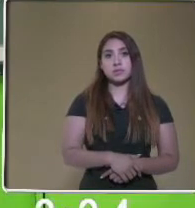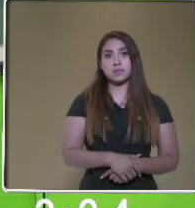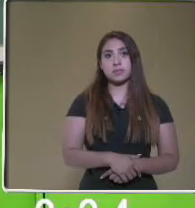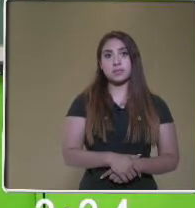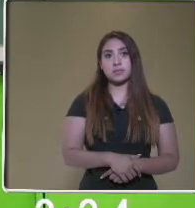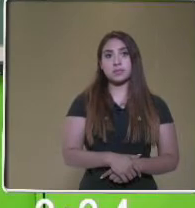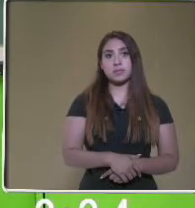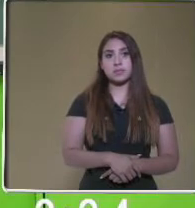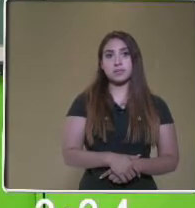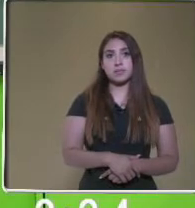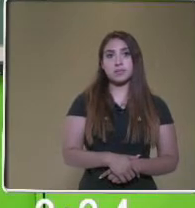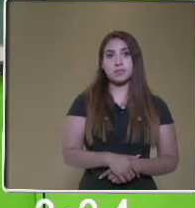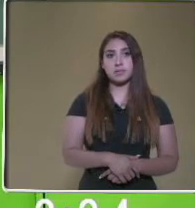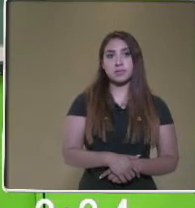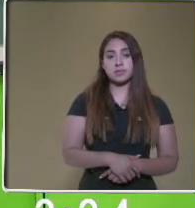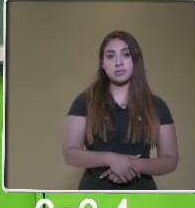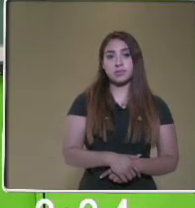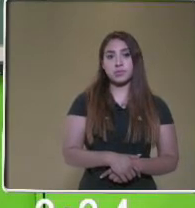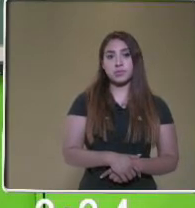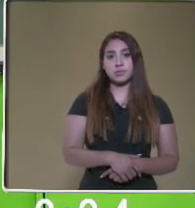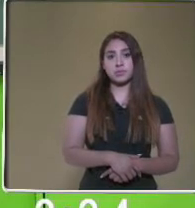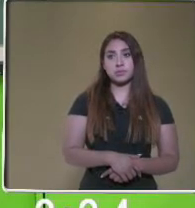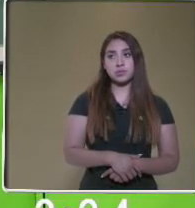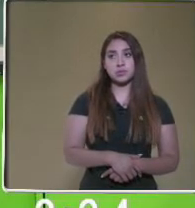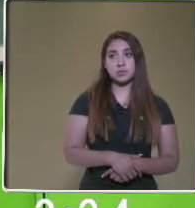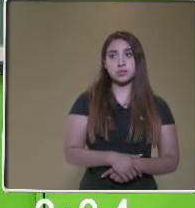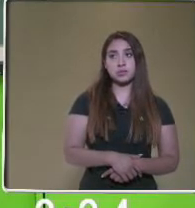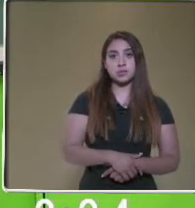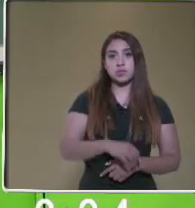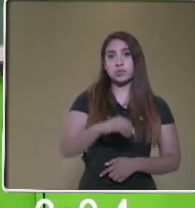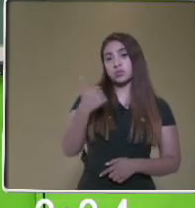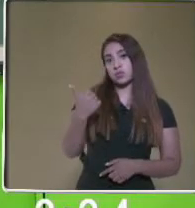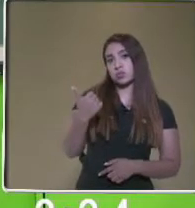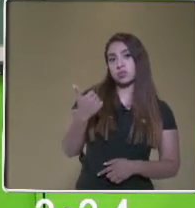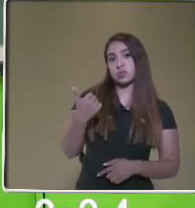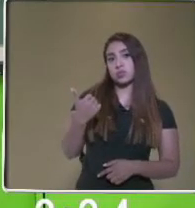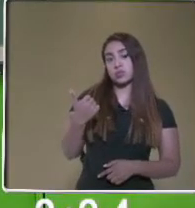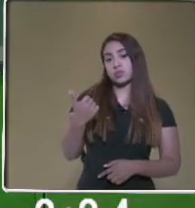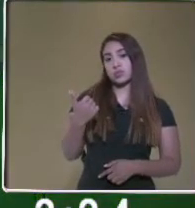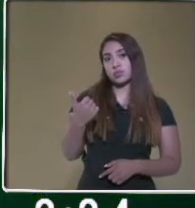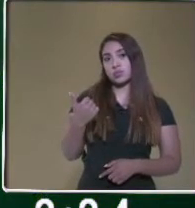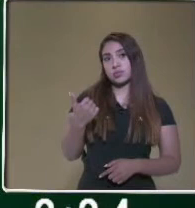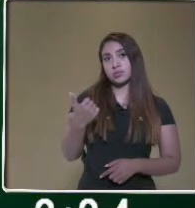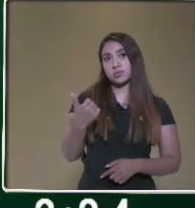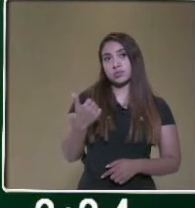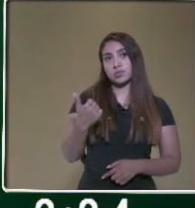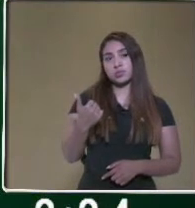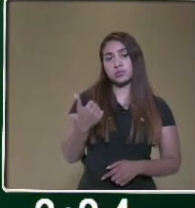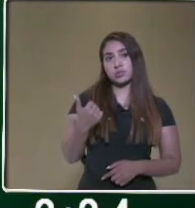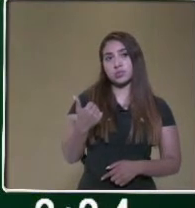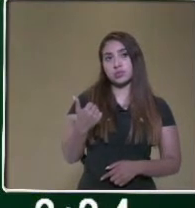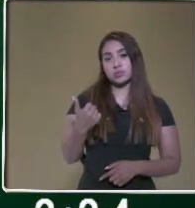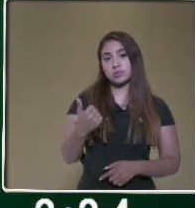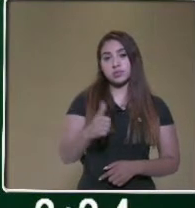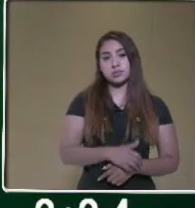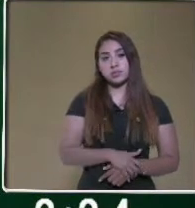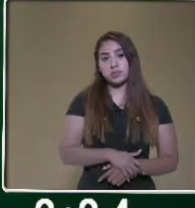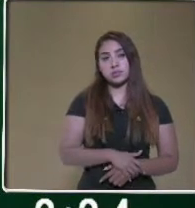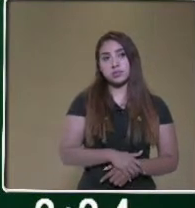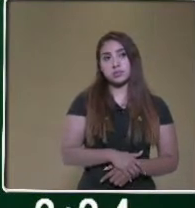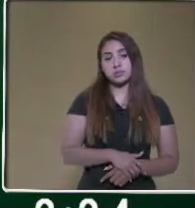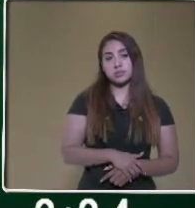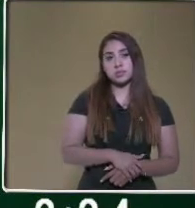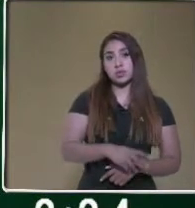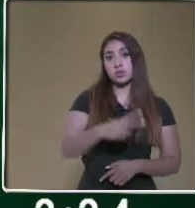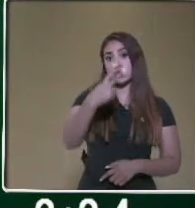el costado izquierdo. Ahora vamos con la siguiente cantidad que sería el... Las dos decenas